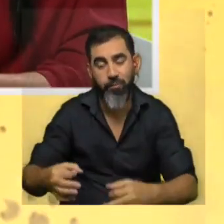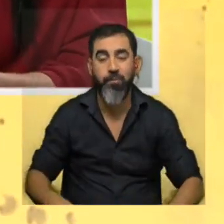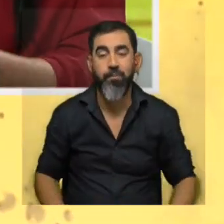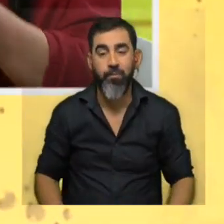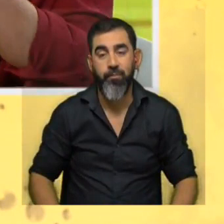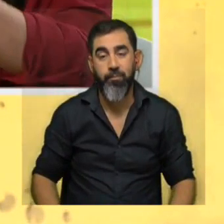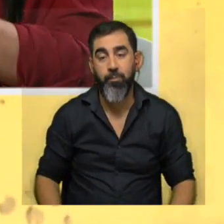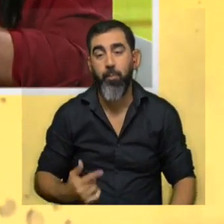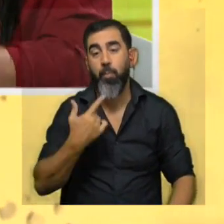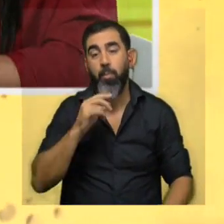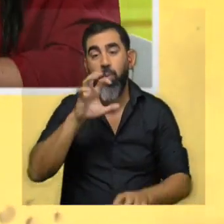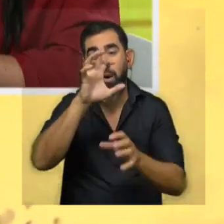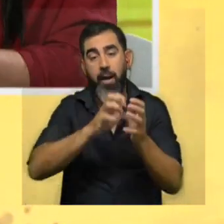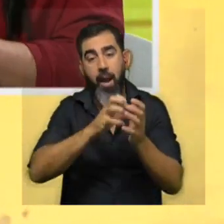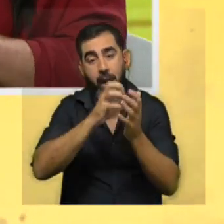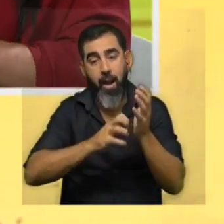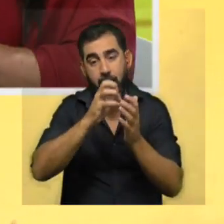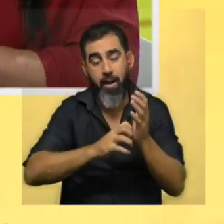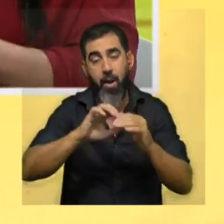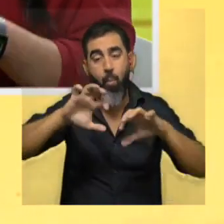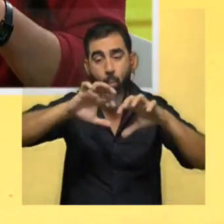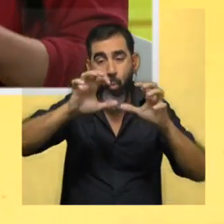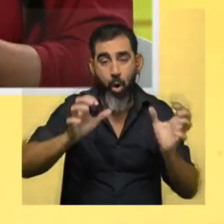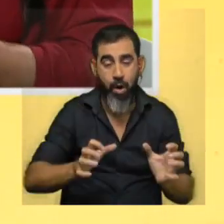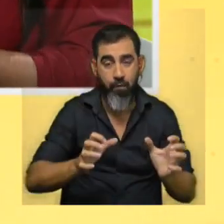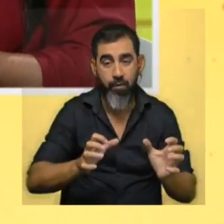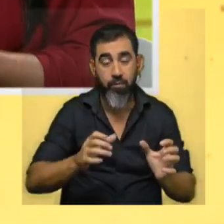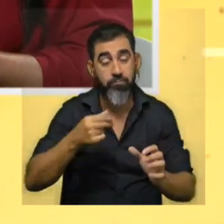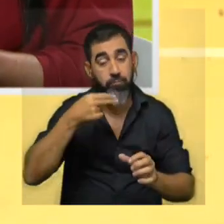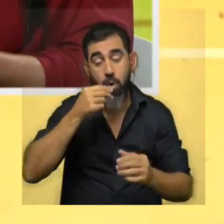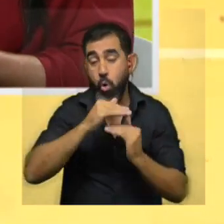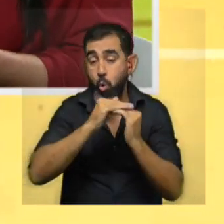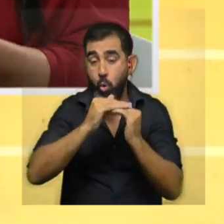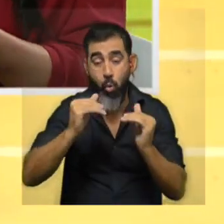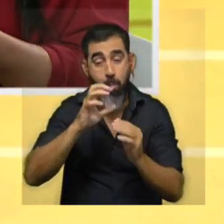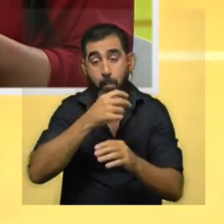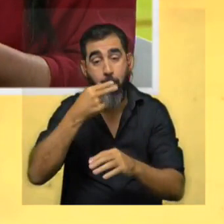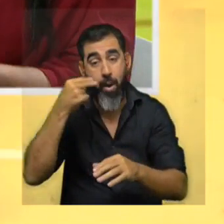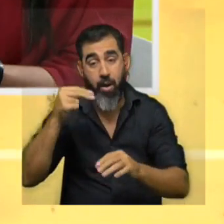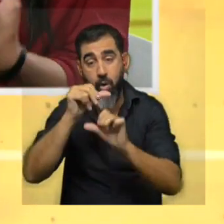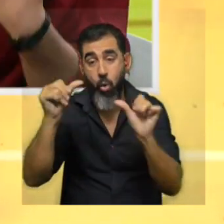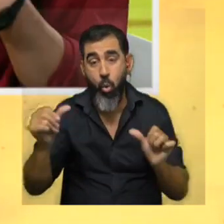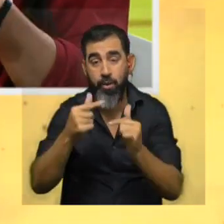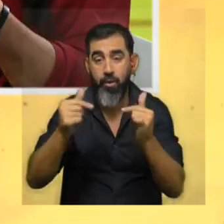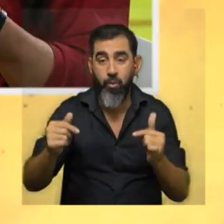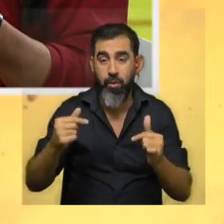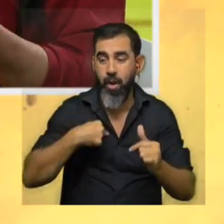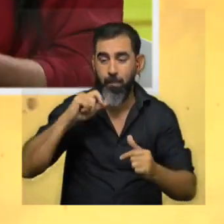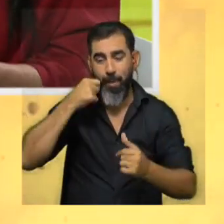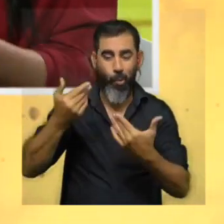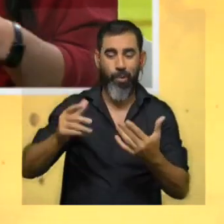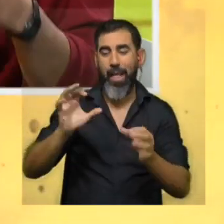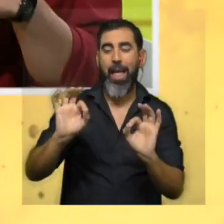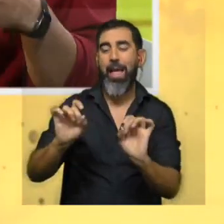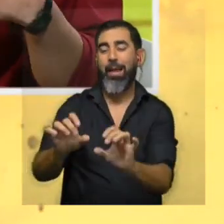como rascar los muebles los sillones eso es un comportamiento normal del gato que lo está haciendo en un objeto que es preciado para nosotros